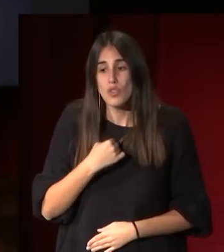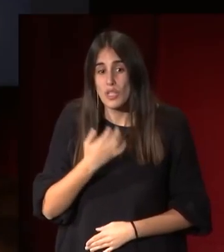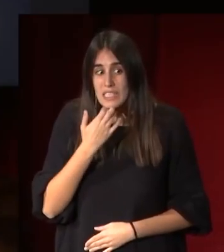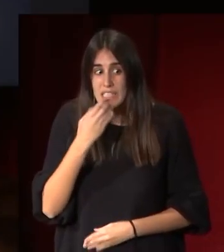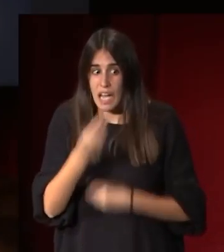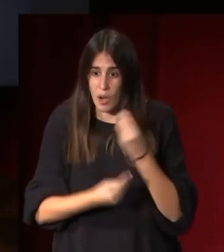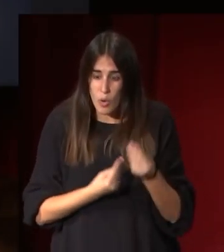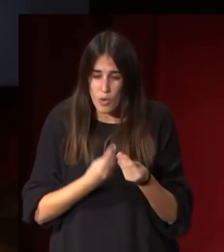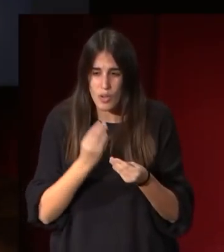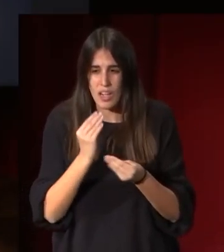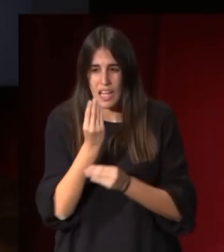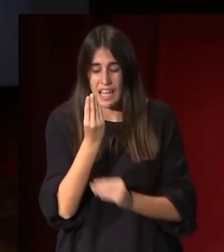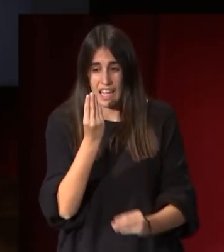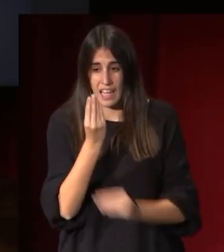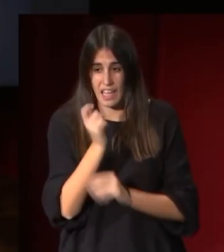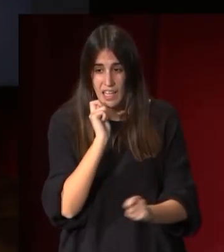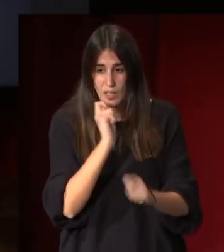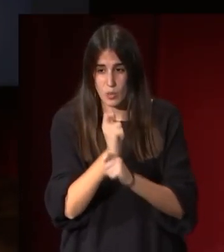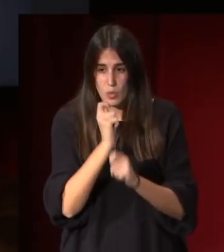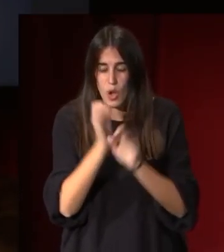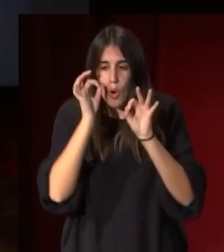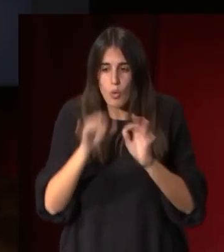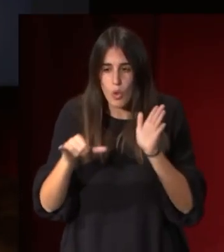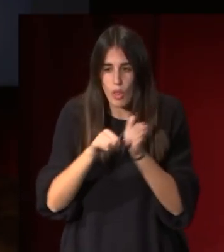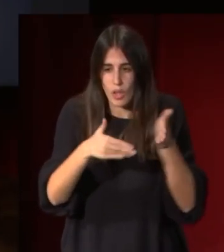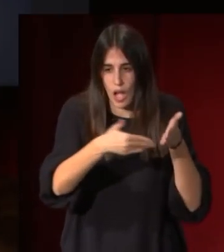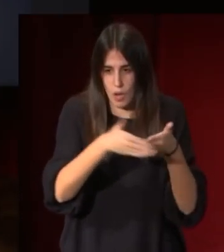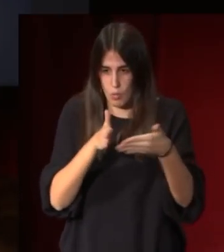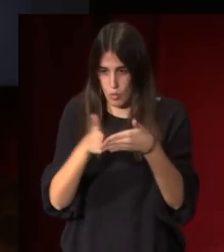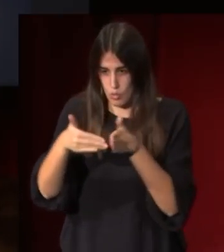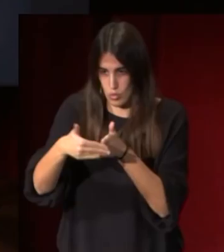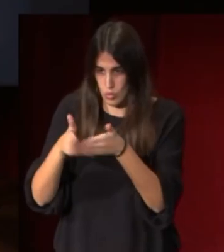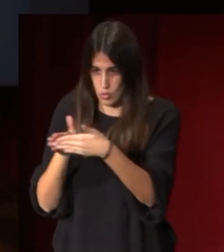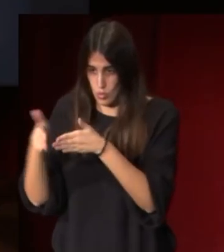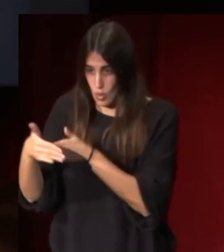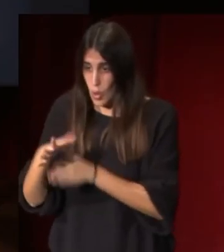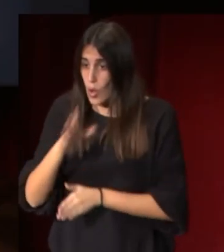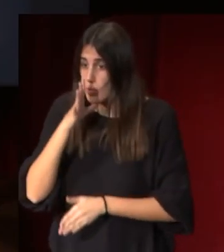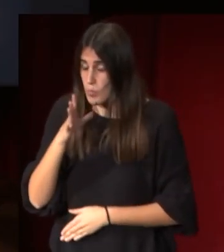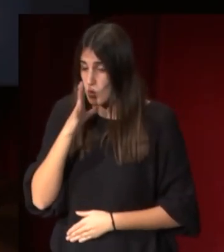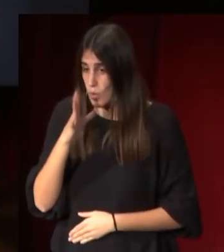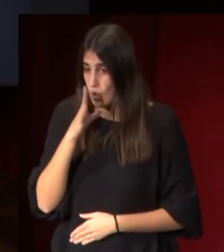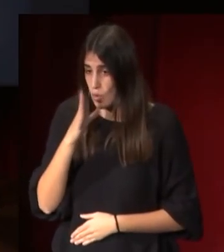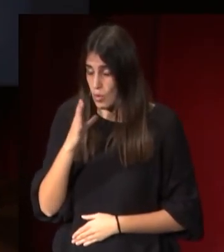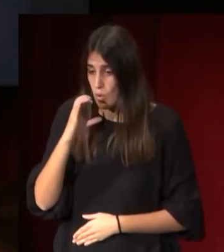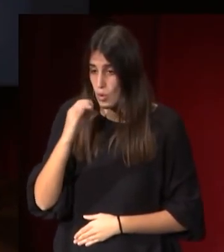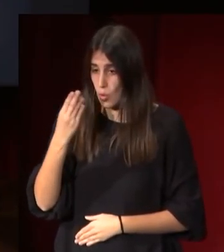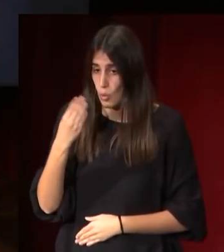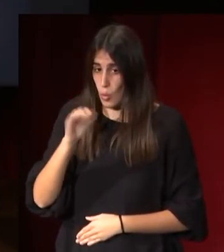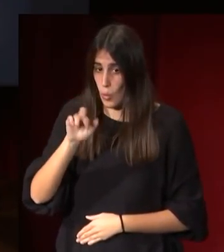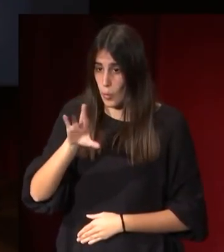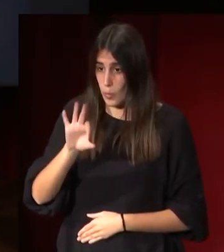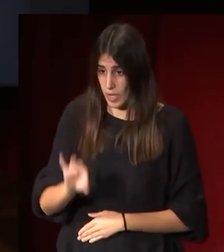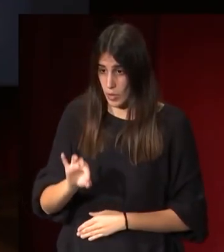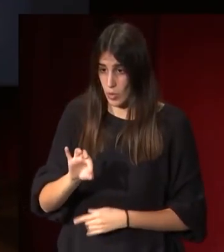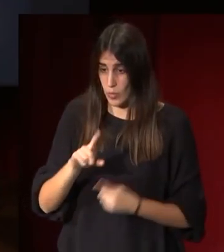esculturas para colocar seguramente cerca de los ángulos de este espacio porque Álvarez Cubero y